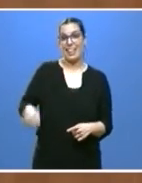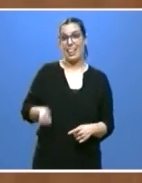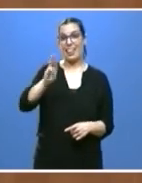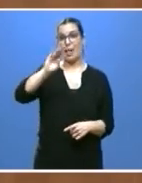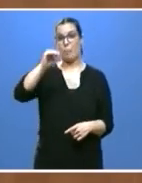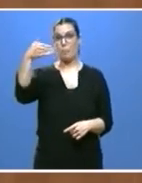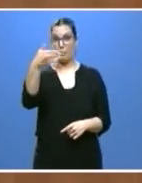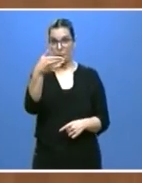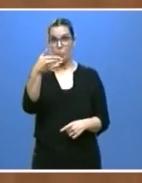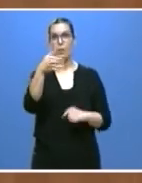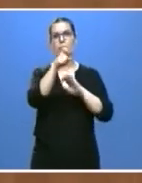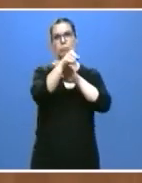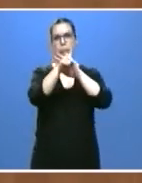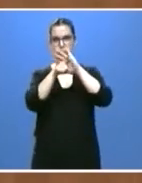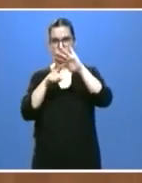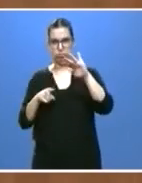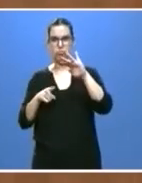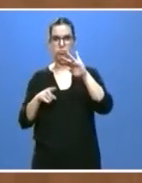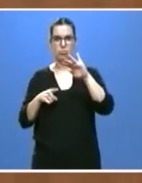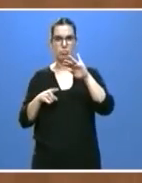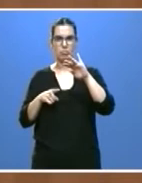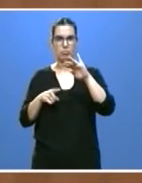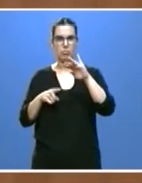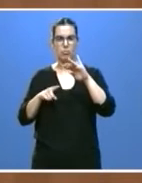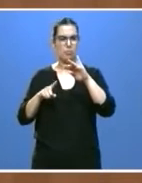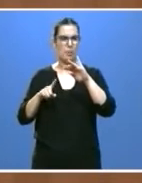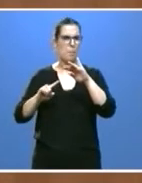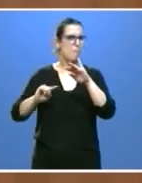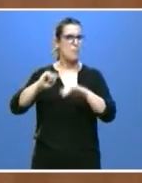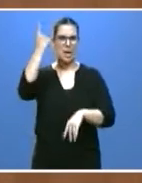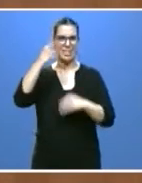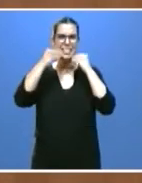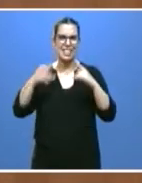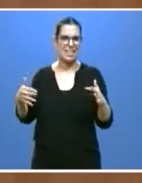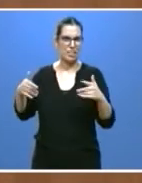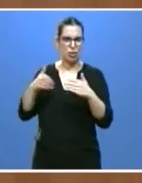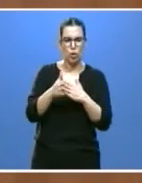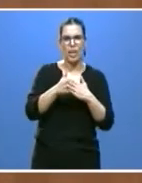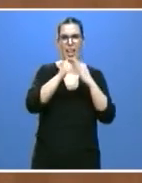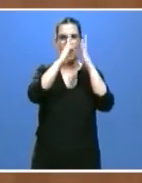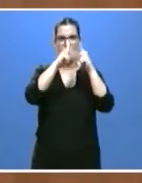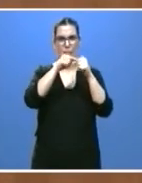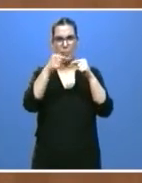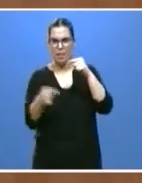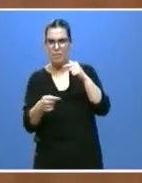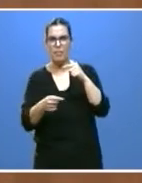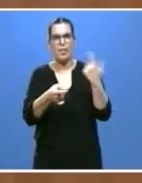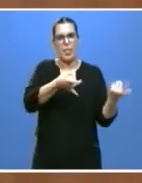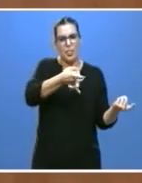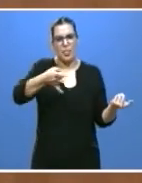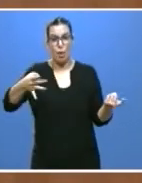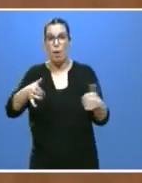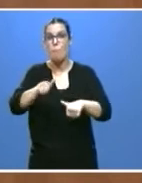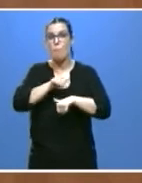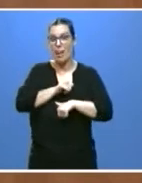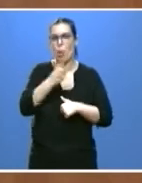de dos dígitos, cifras récord de déficit y de deuda y una tasa de paro superior al 20%.